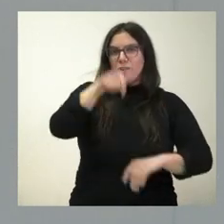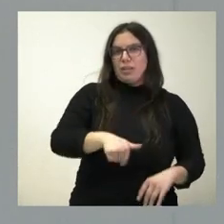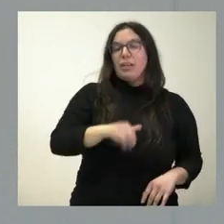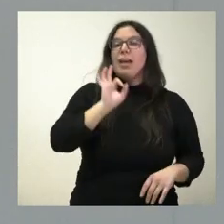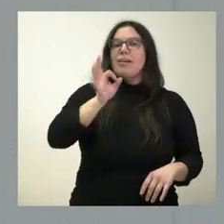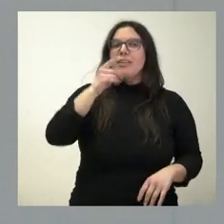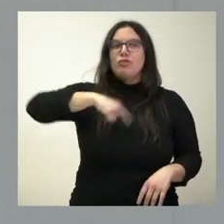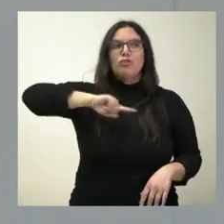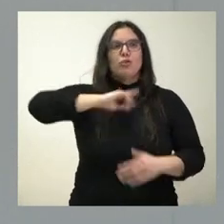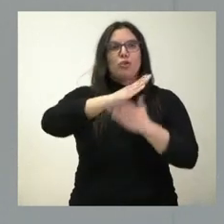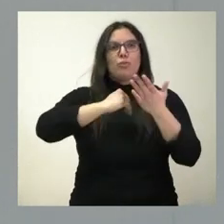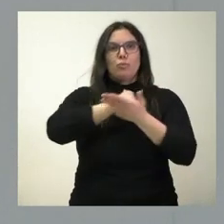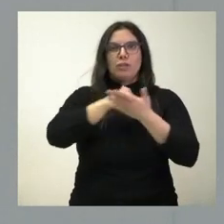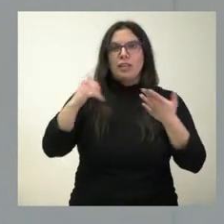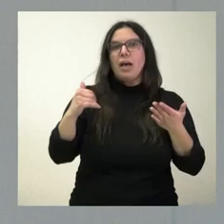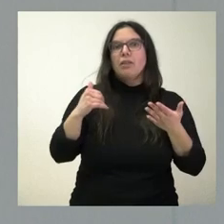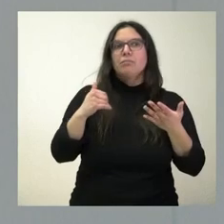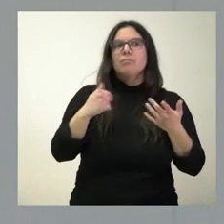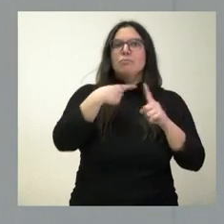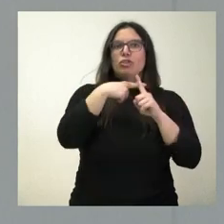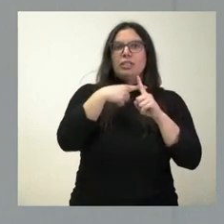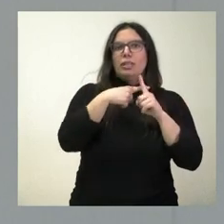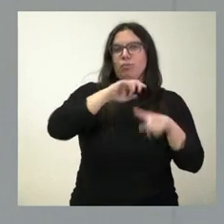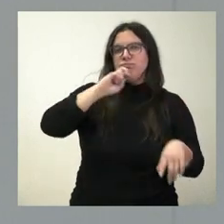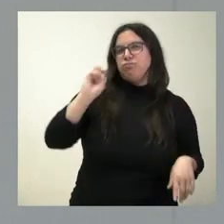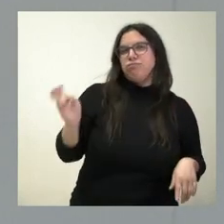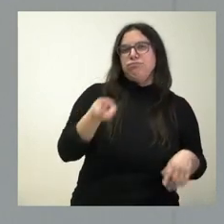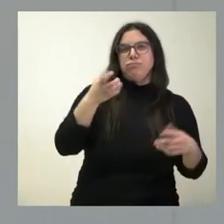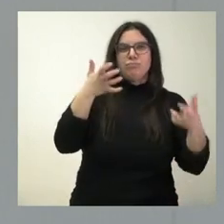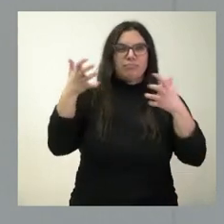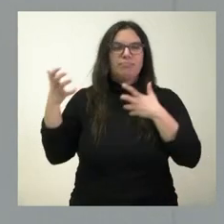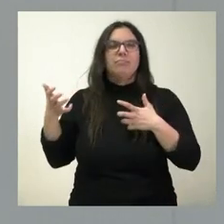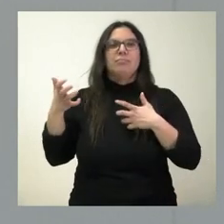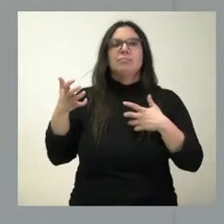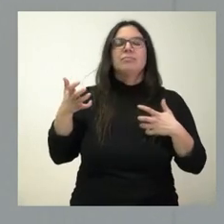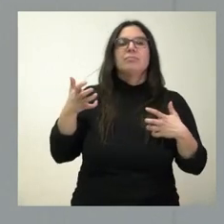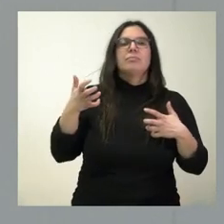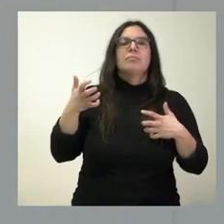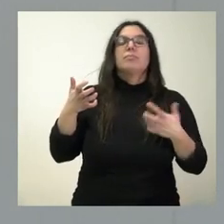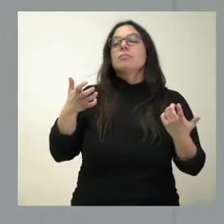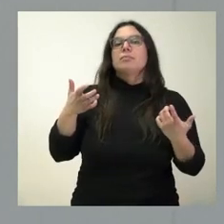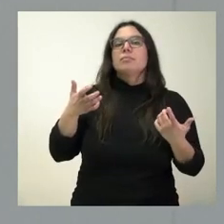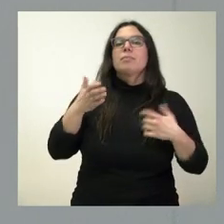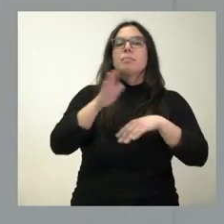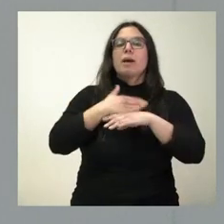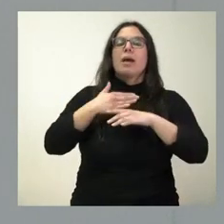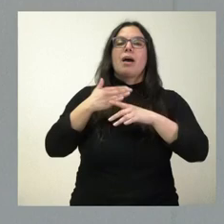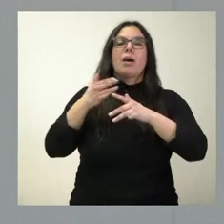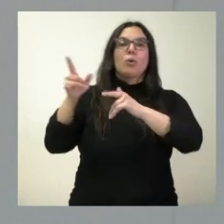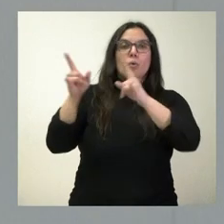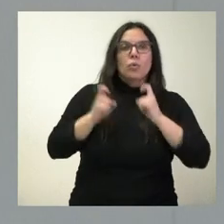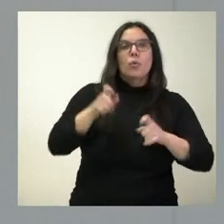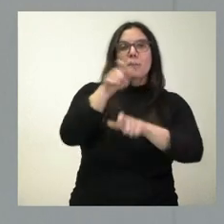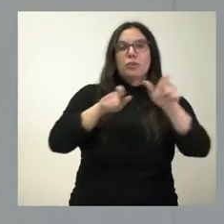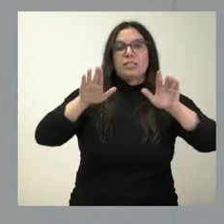nuestra es una comunidad que tiene muchísimas ventajas desde el punto de vista de la fijación de población, entre ellas el menor reducido coste